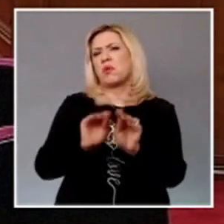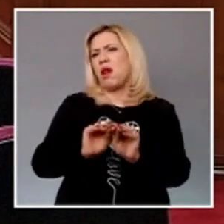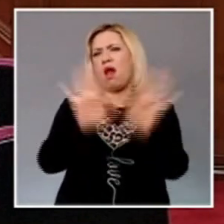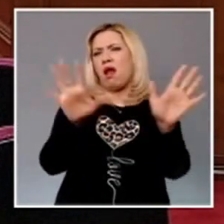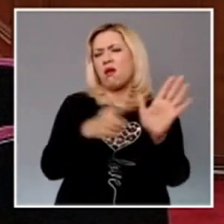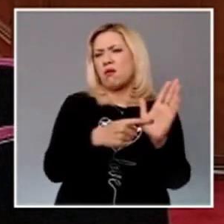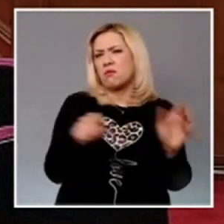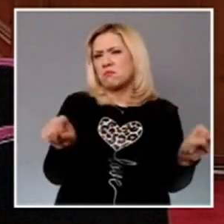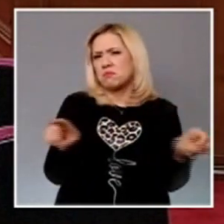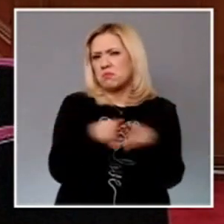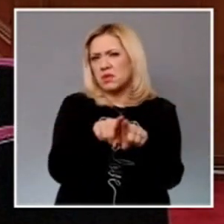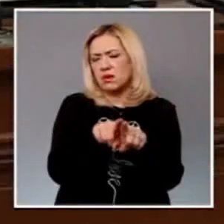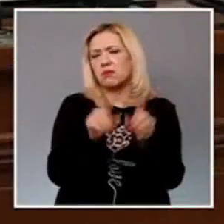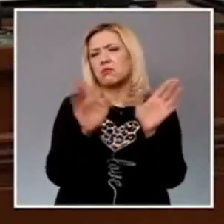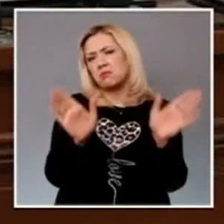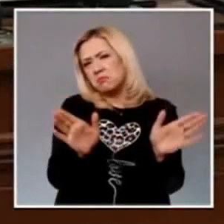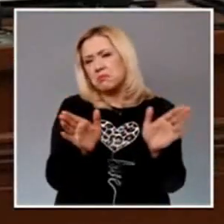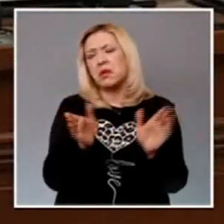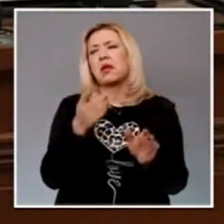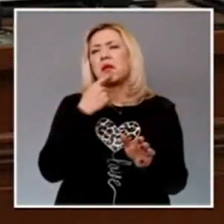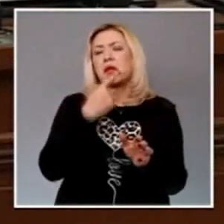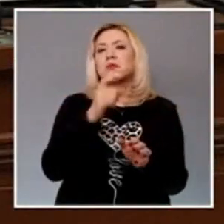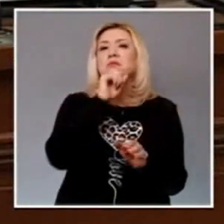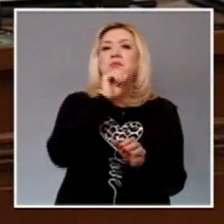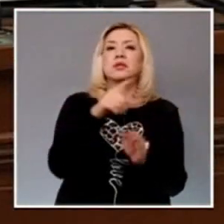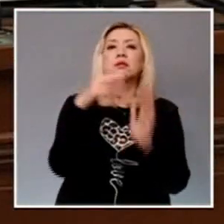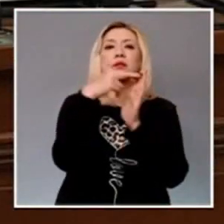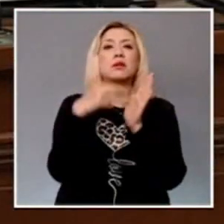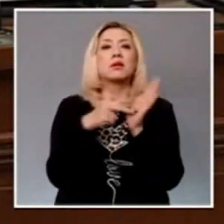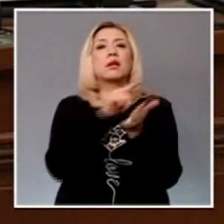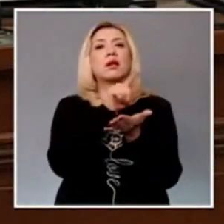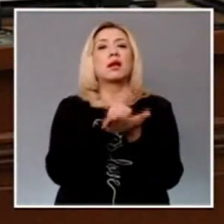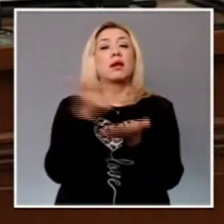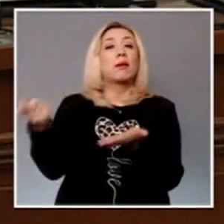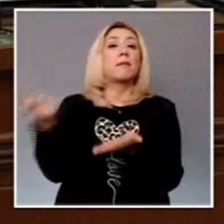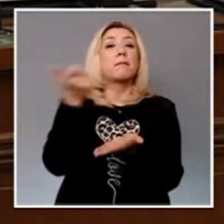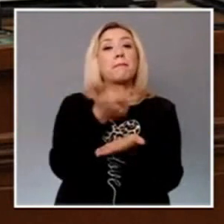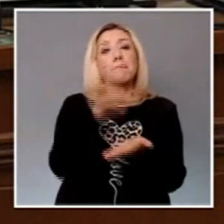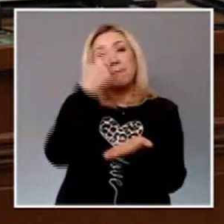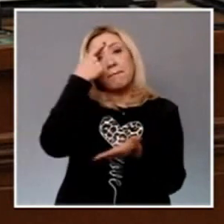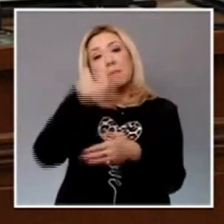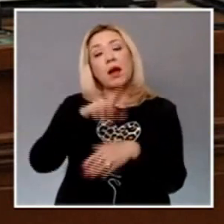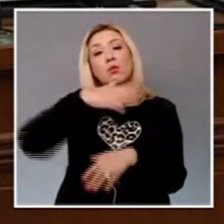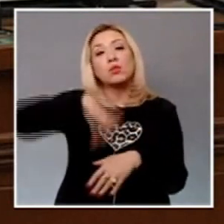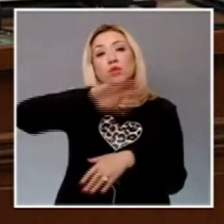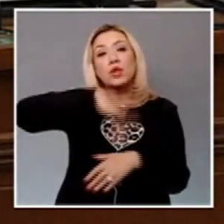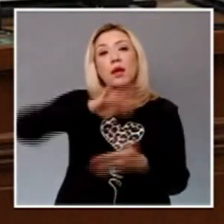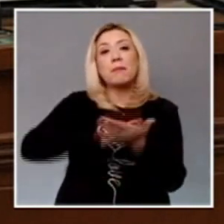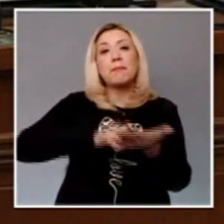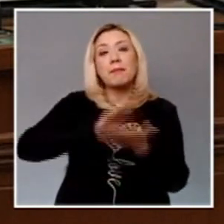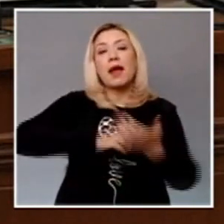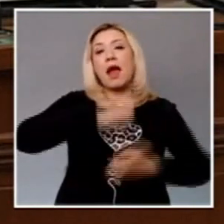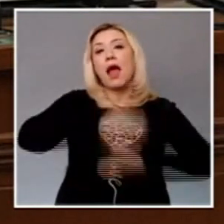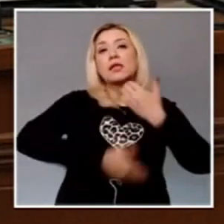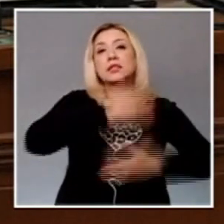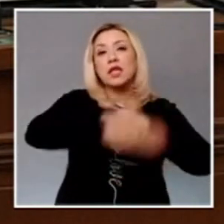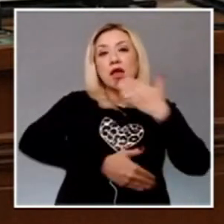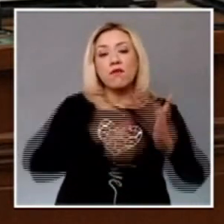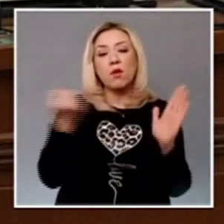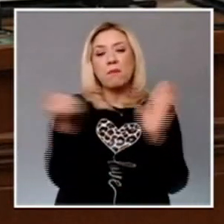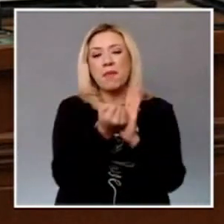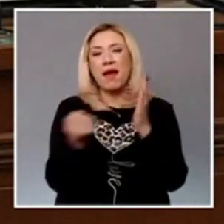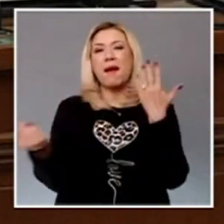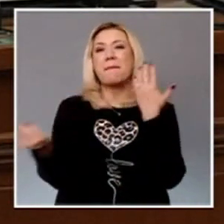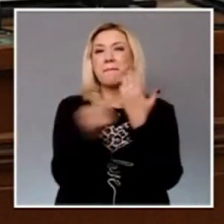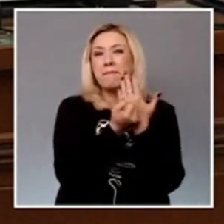también declaró la invalidez de normas que prevían cobros por la búsqueda de documentos en archivos municipales y reproducción de documentos